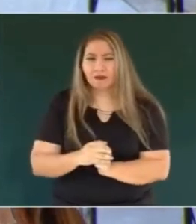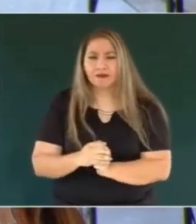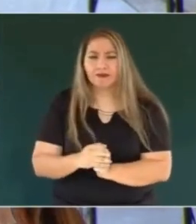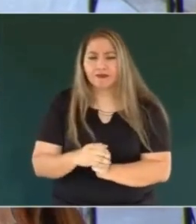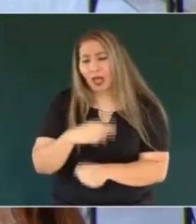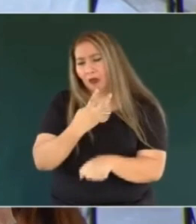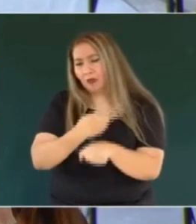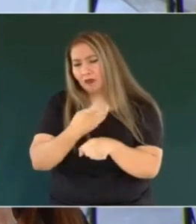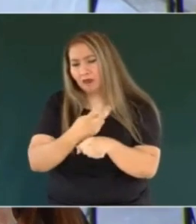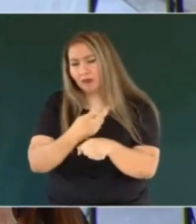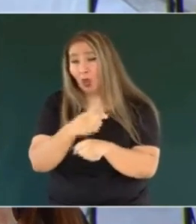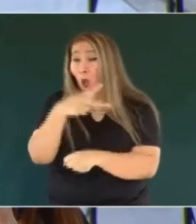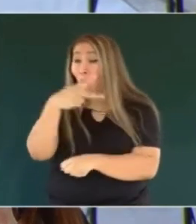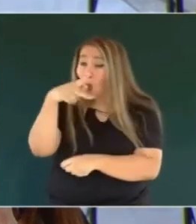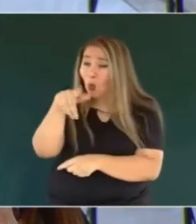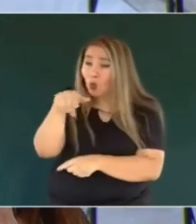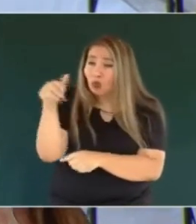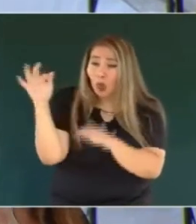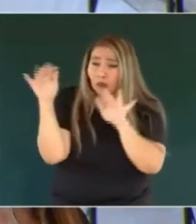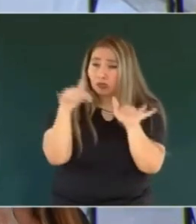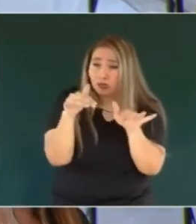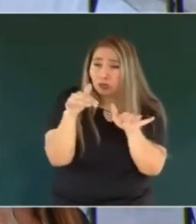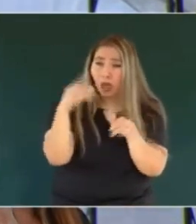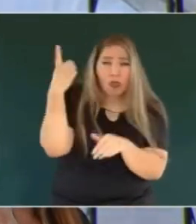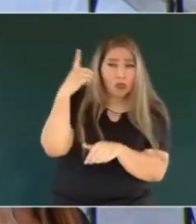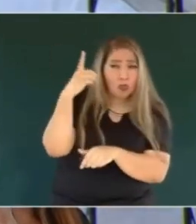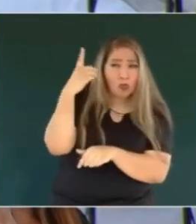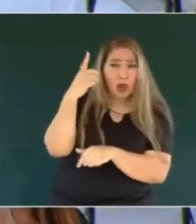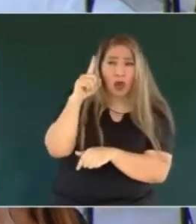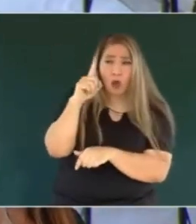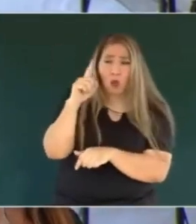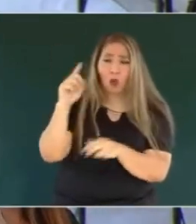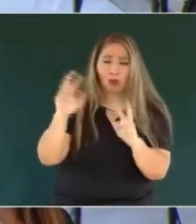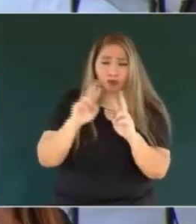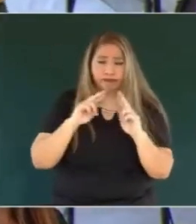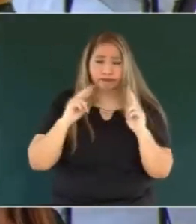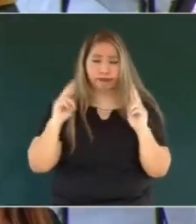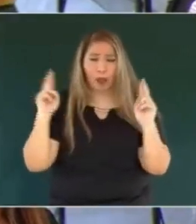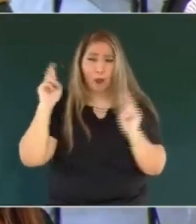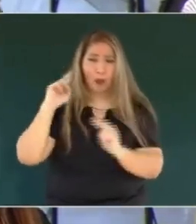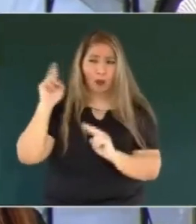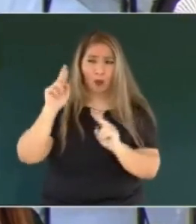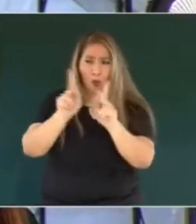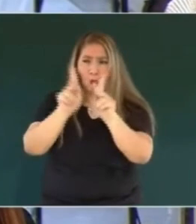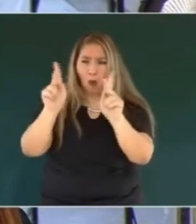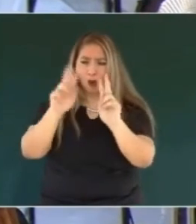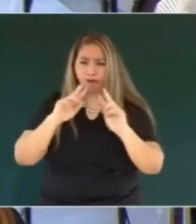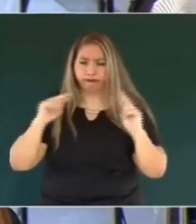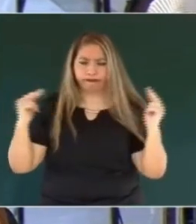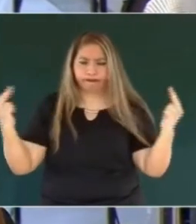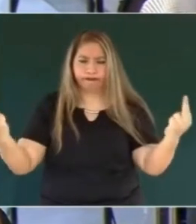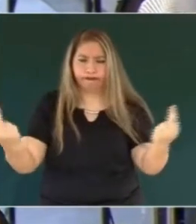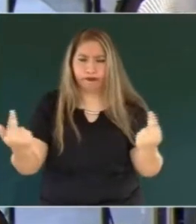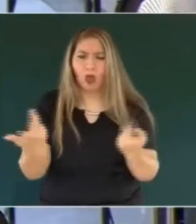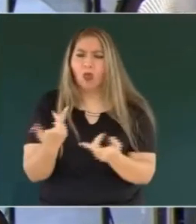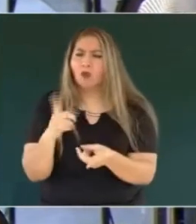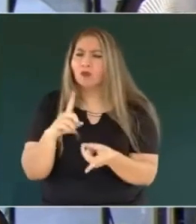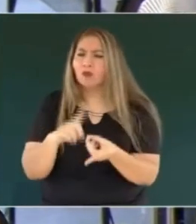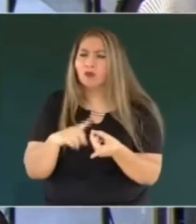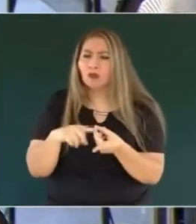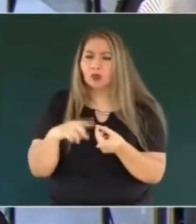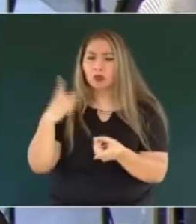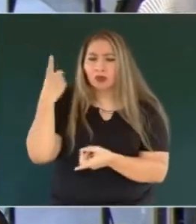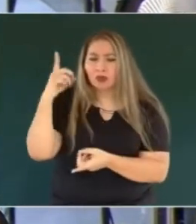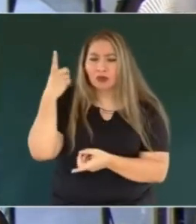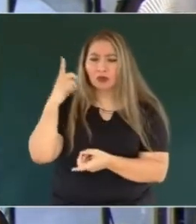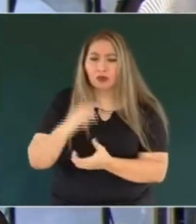usted estuvo en Durango, en una rueda de prensa en Gómez Palacio, donde… ay, es que